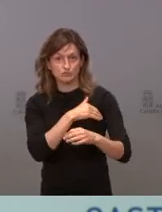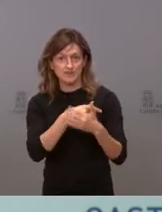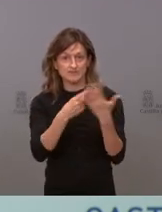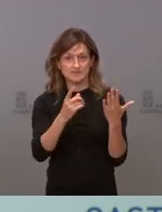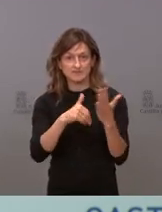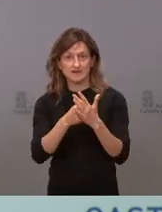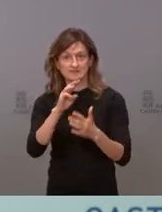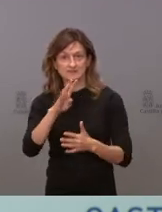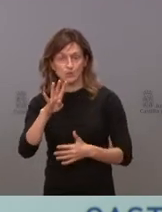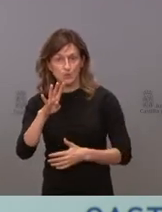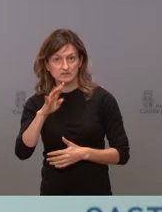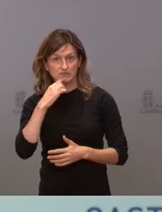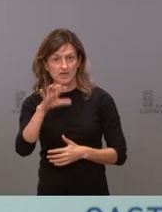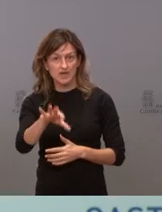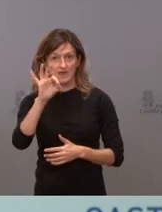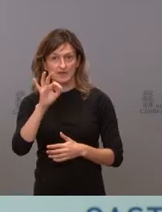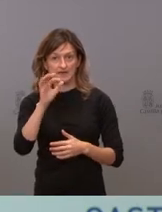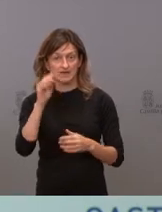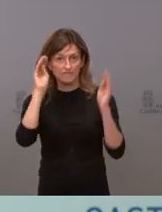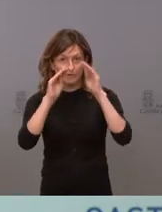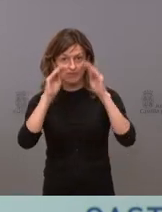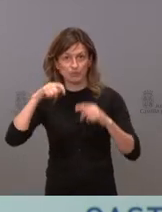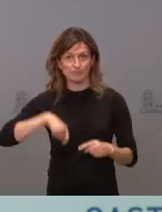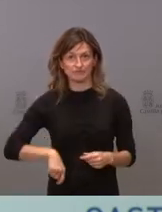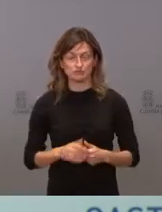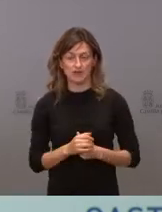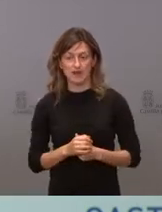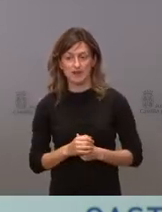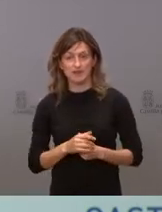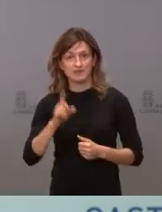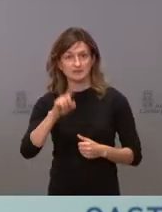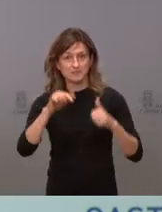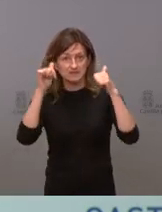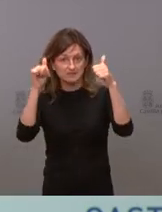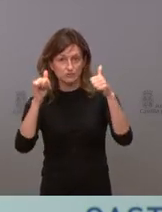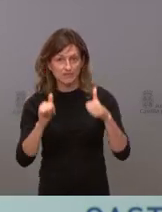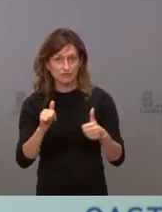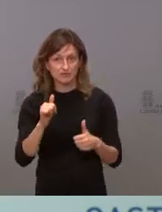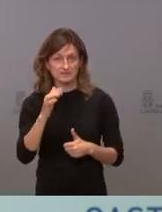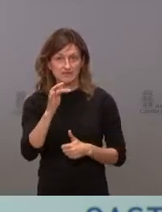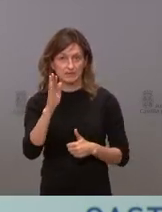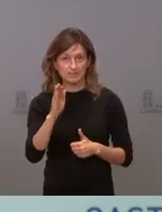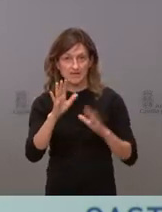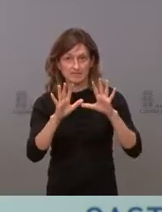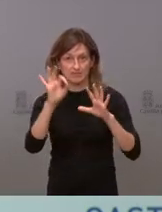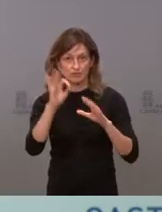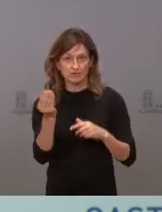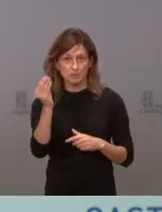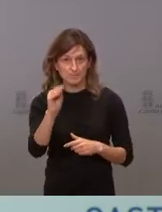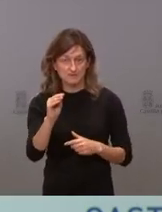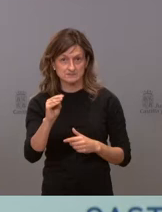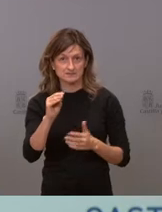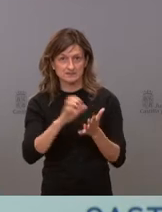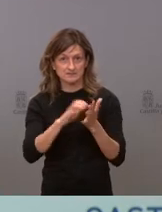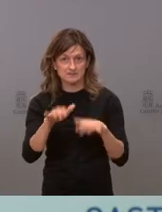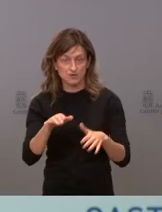a 34 que eligen la formación profesional. Hemos aumentado las titulaciones en FP y un 10% de los estudiantes de Castilla y León